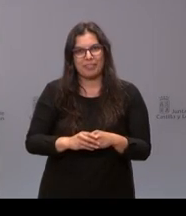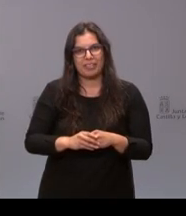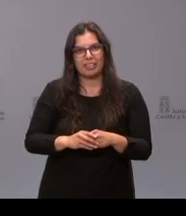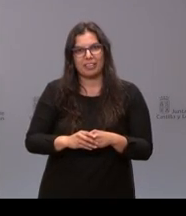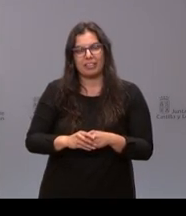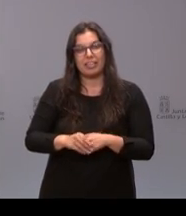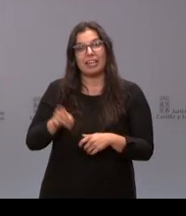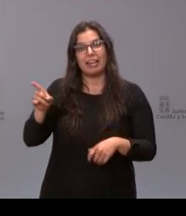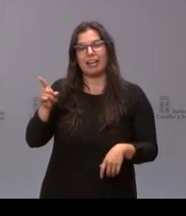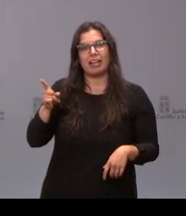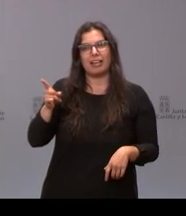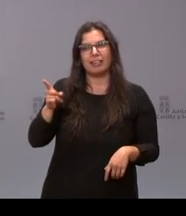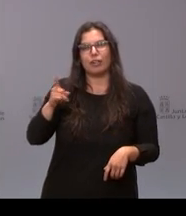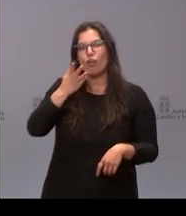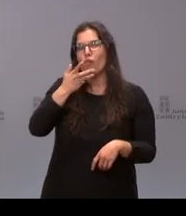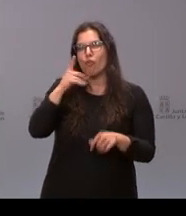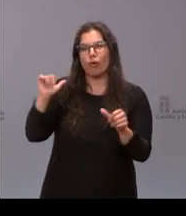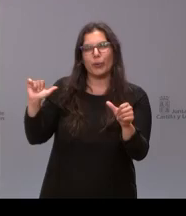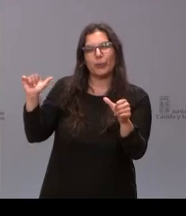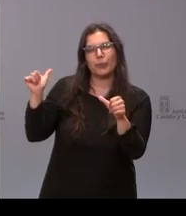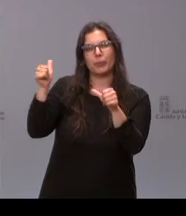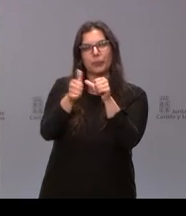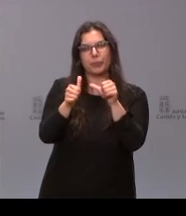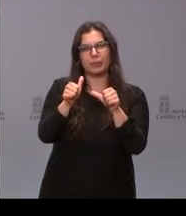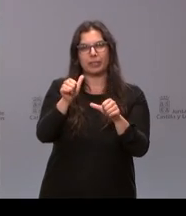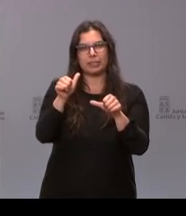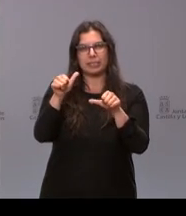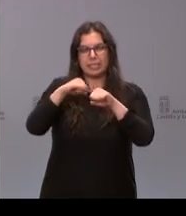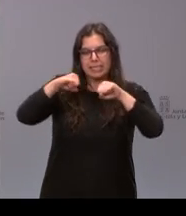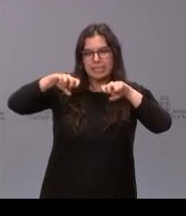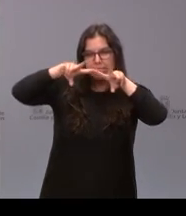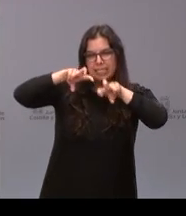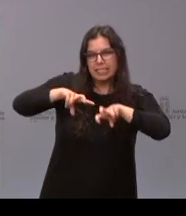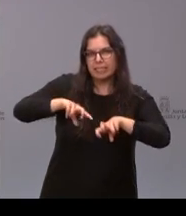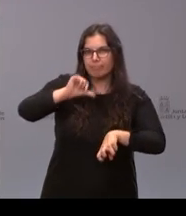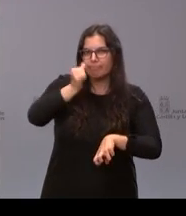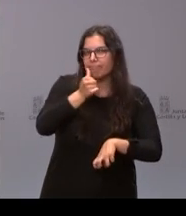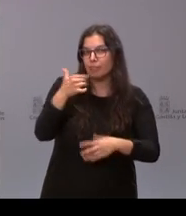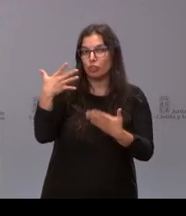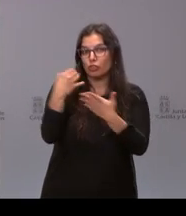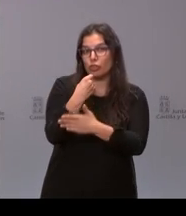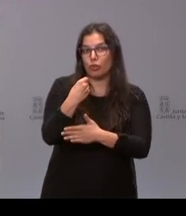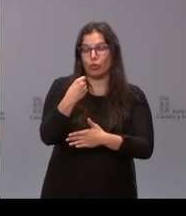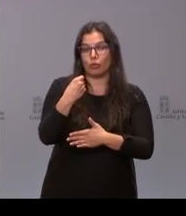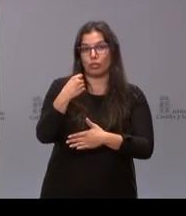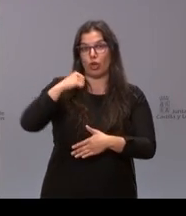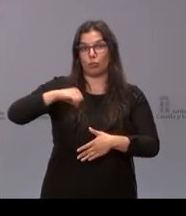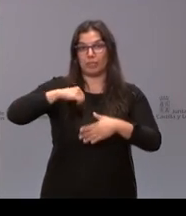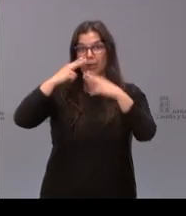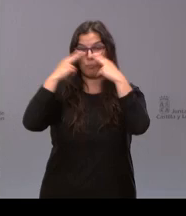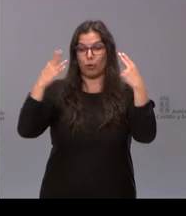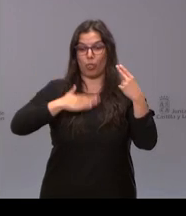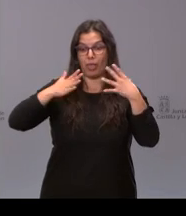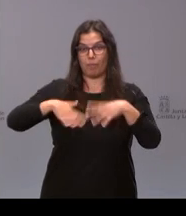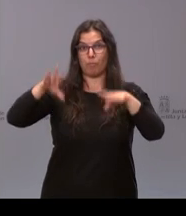conocido todos los secretos dinerarios de todos los hospitales públicos de Burgos así que